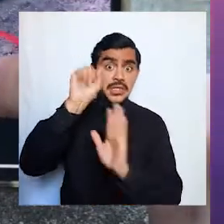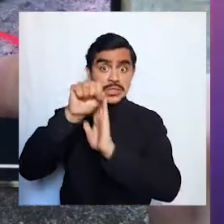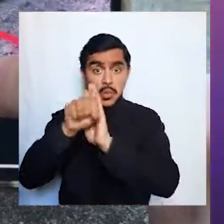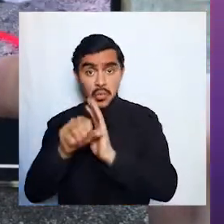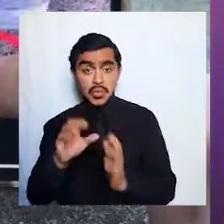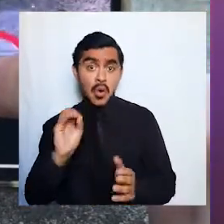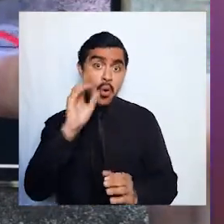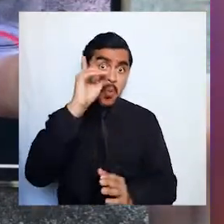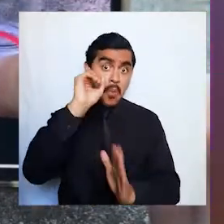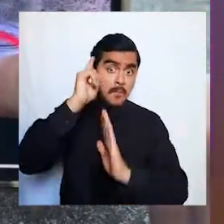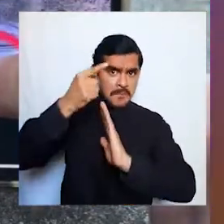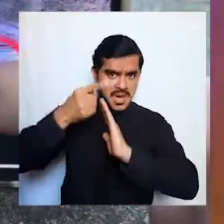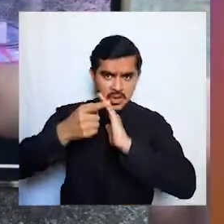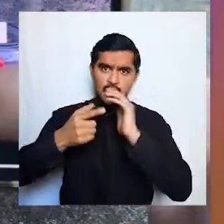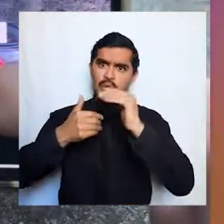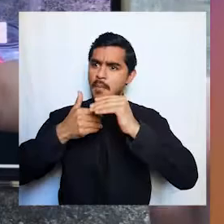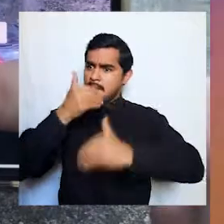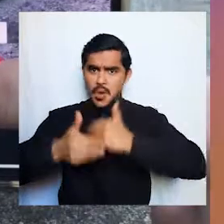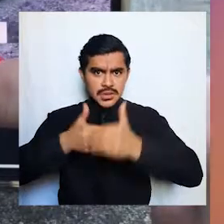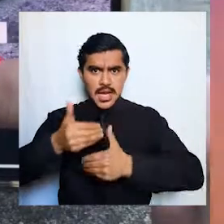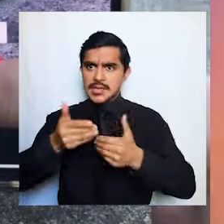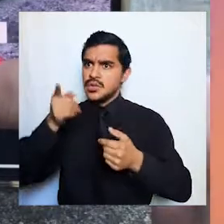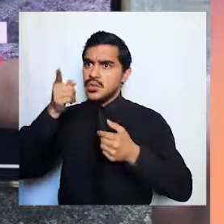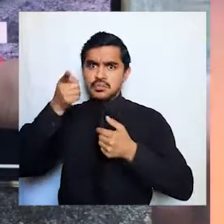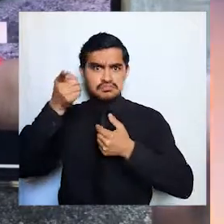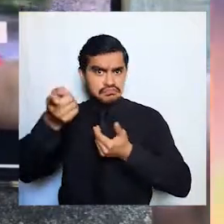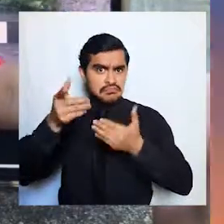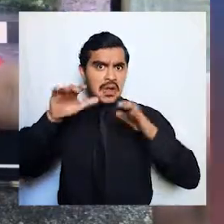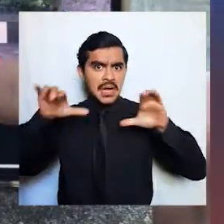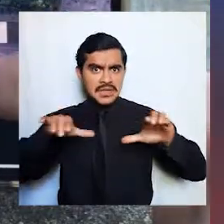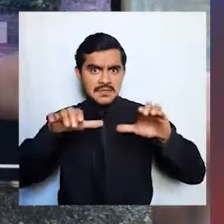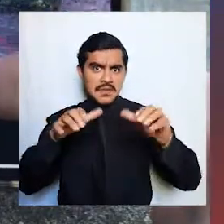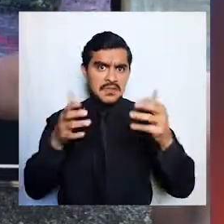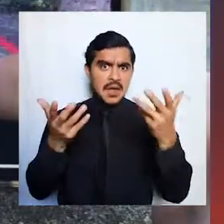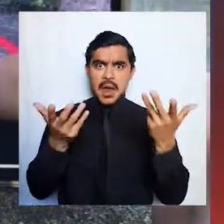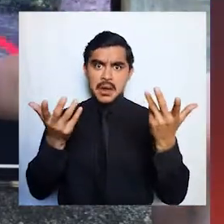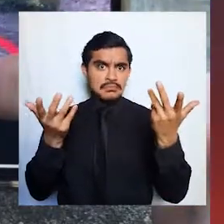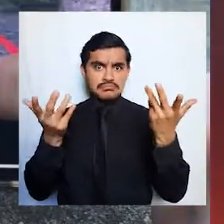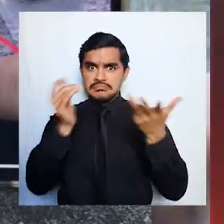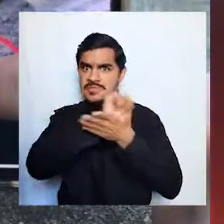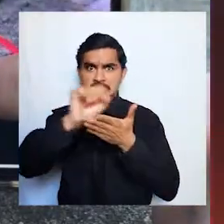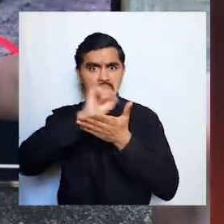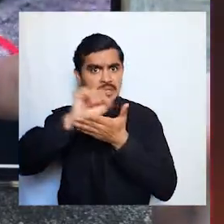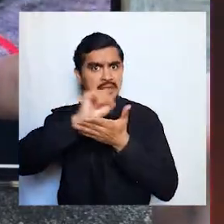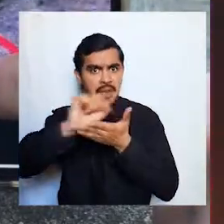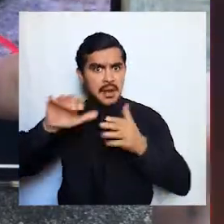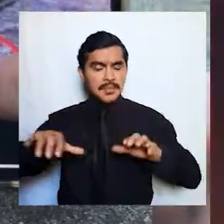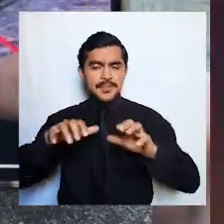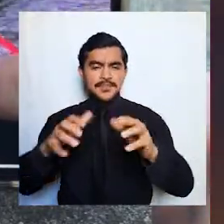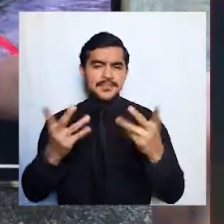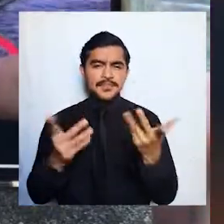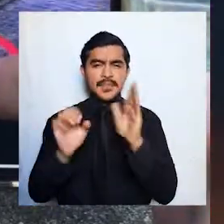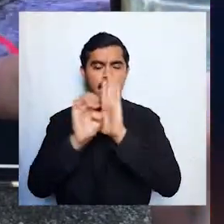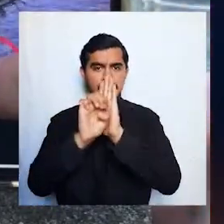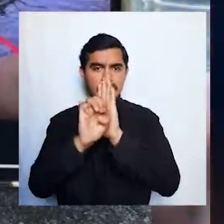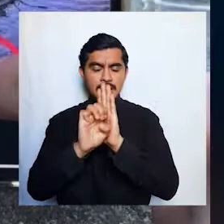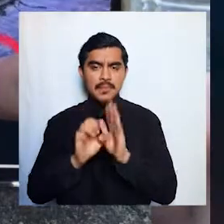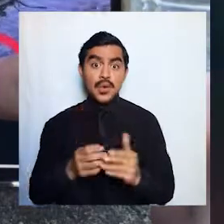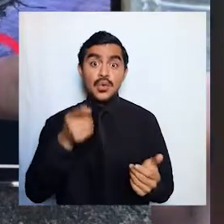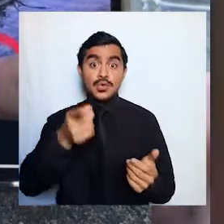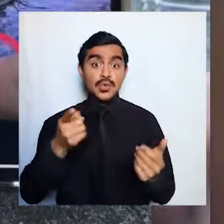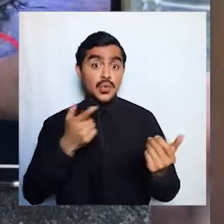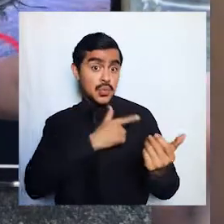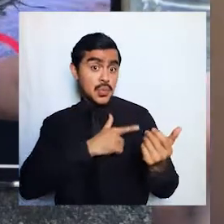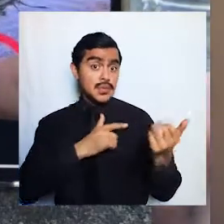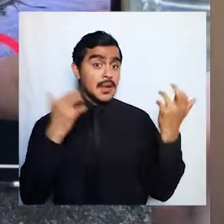minuto algún proceso de alguna de tus actividades o talentos que vas a hacer todas las semanas digamos si vos